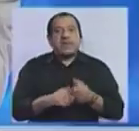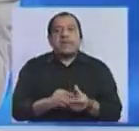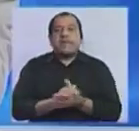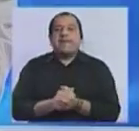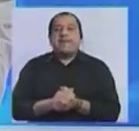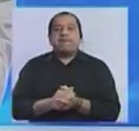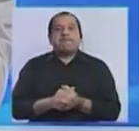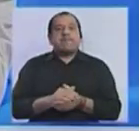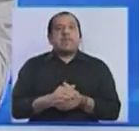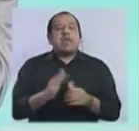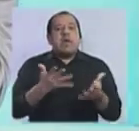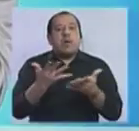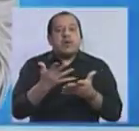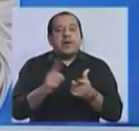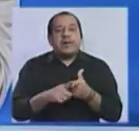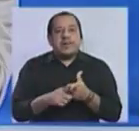Antes de irnos, 30 segundos.